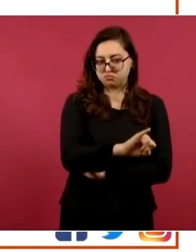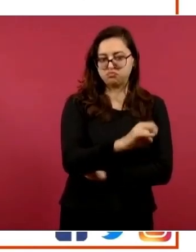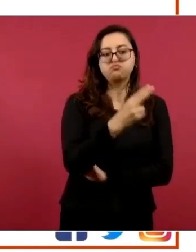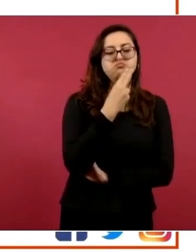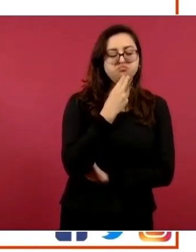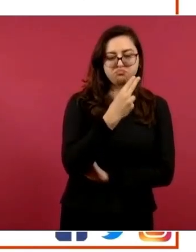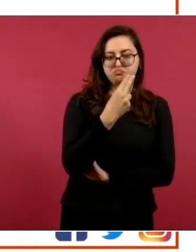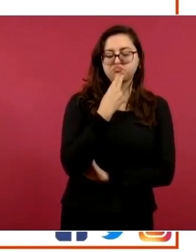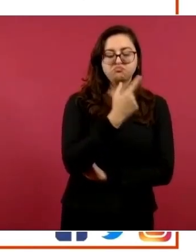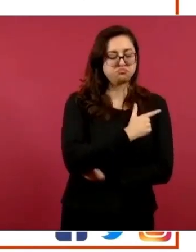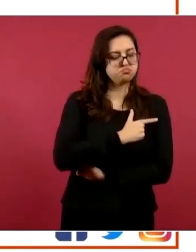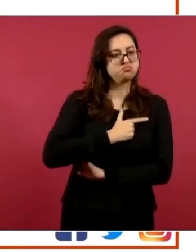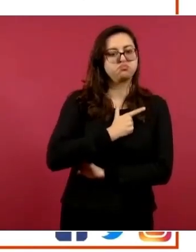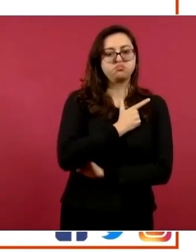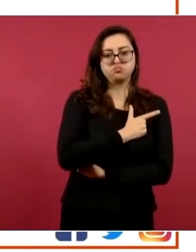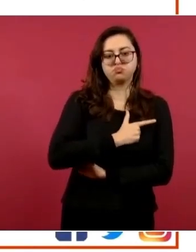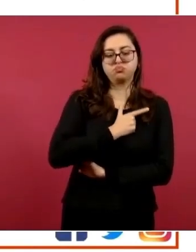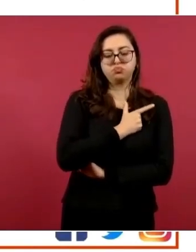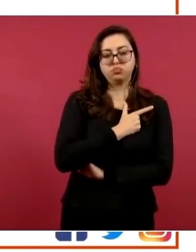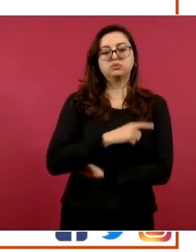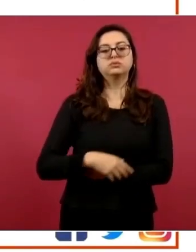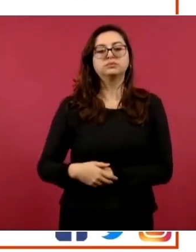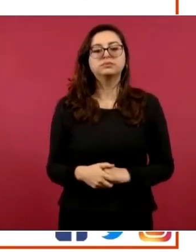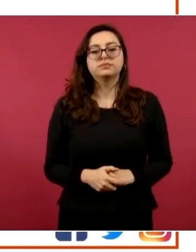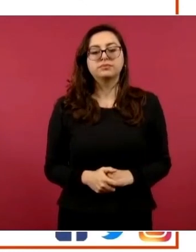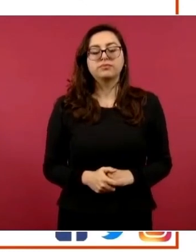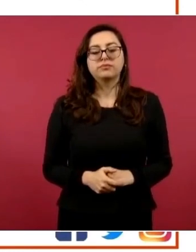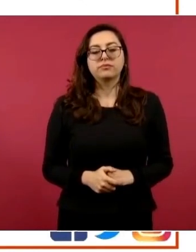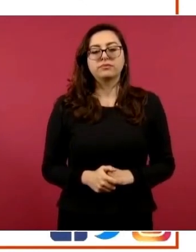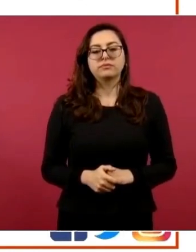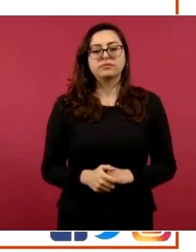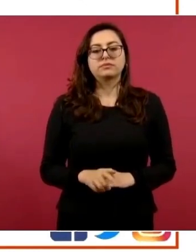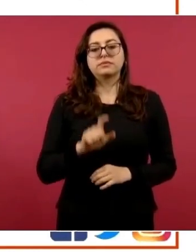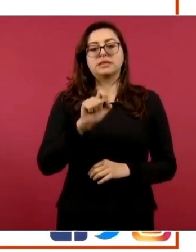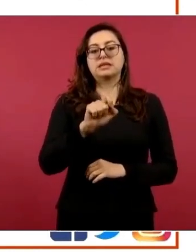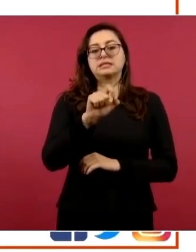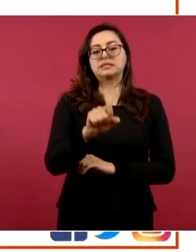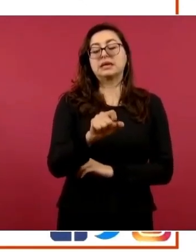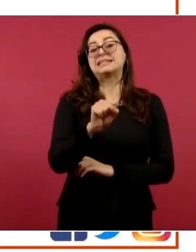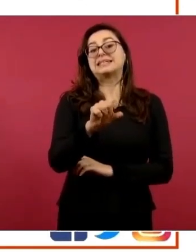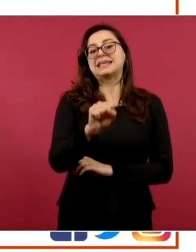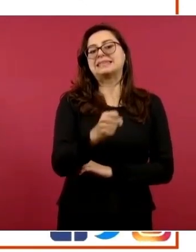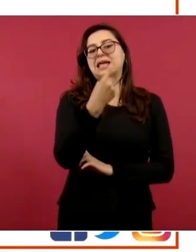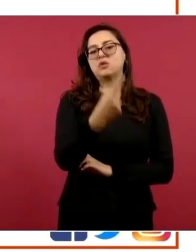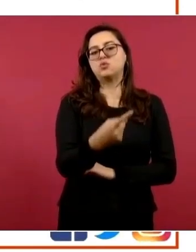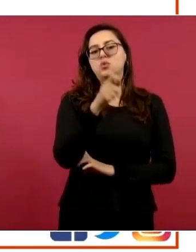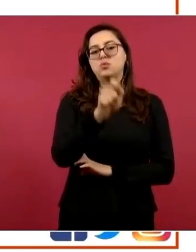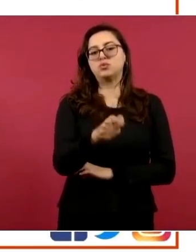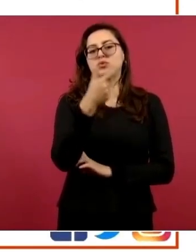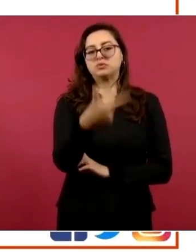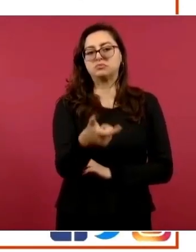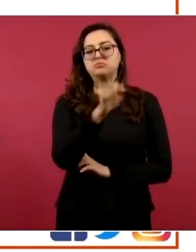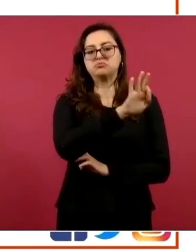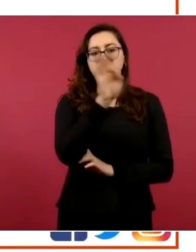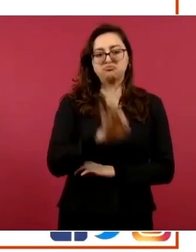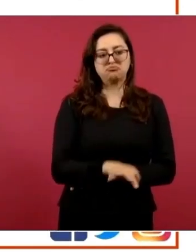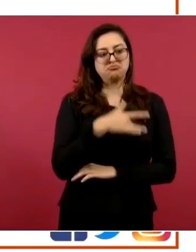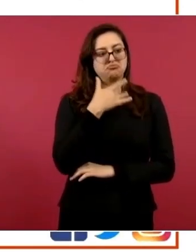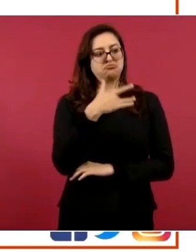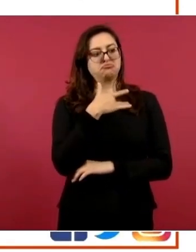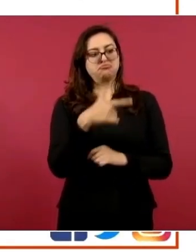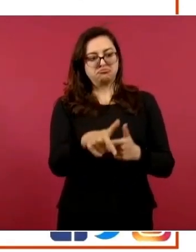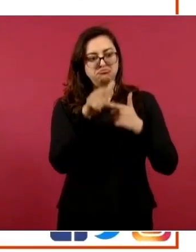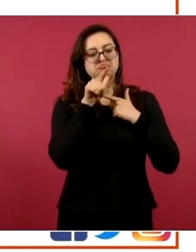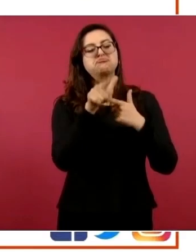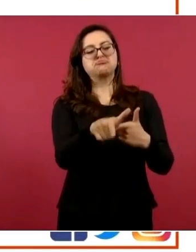61.7 por ciento consideran que deben seguir las conferencias matutinas del presidente. ¿De qué sirven sus